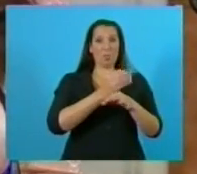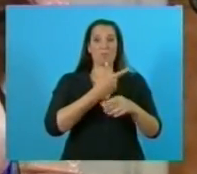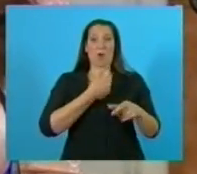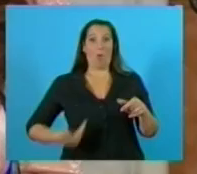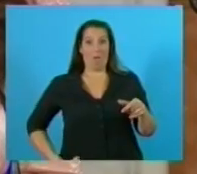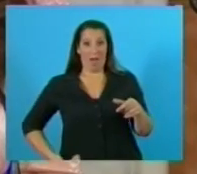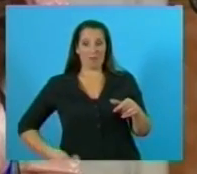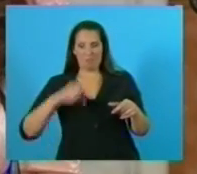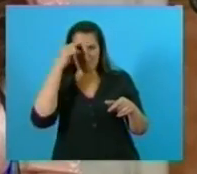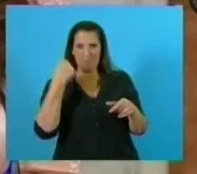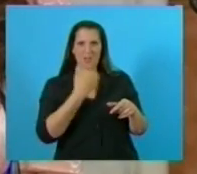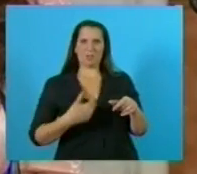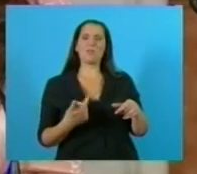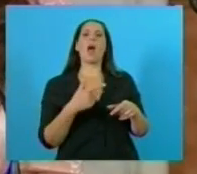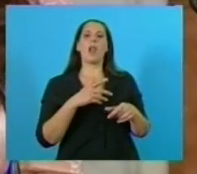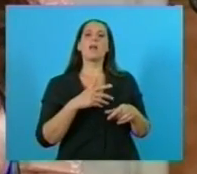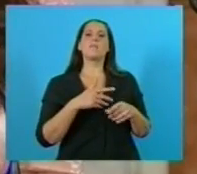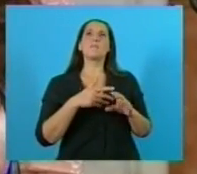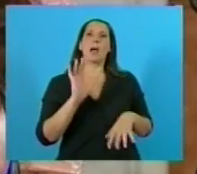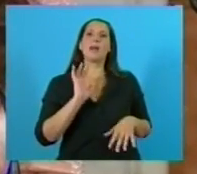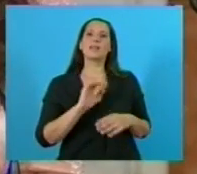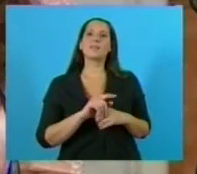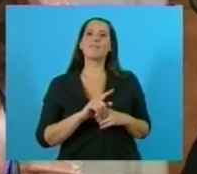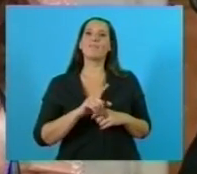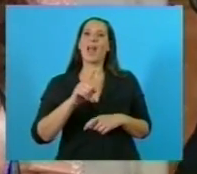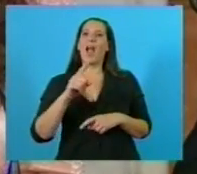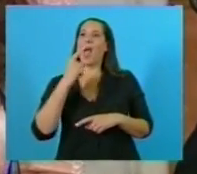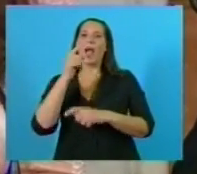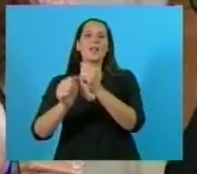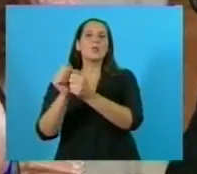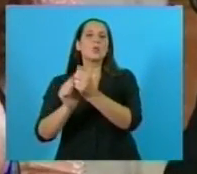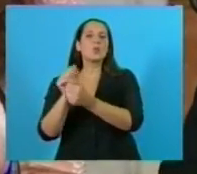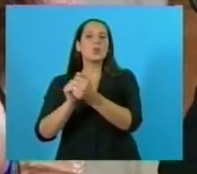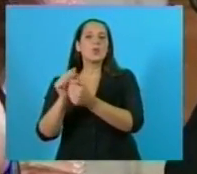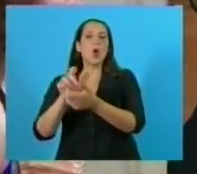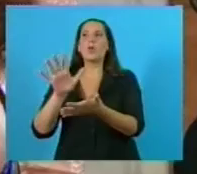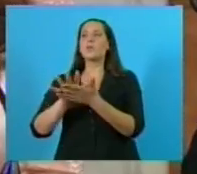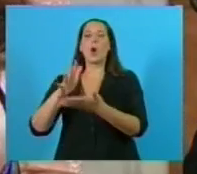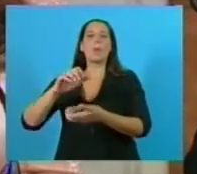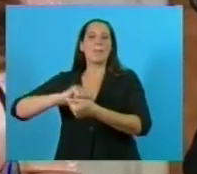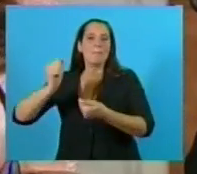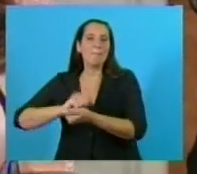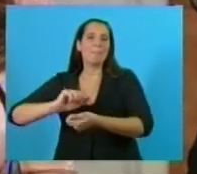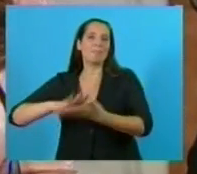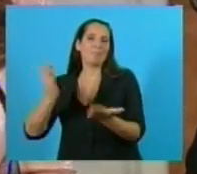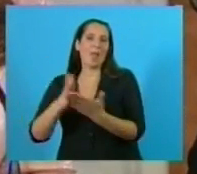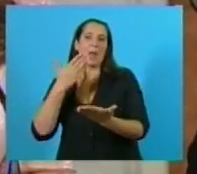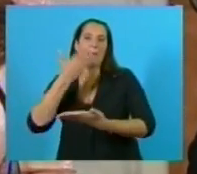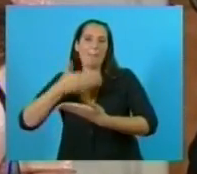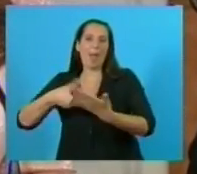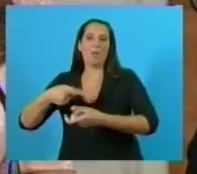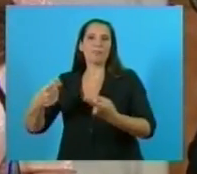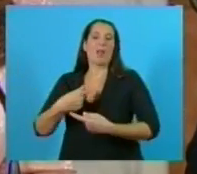es el mayor cliente de uno de los bloques industriales, el de edición e impresión. Este año vamos a completar